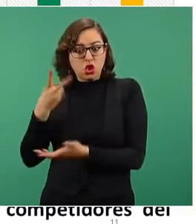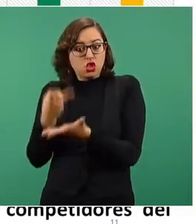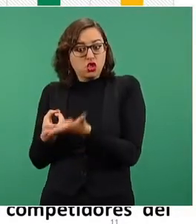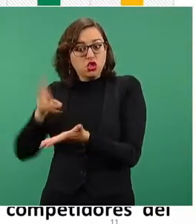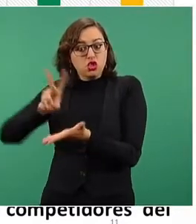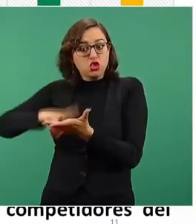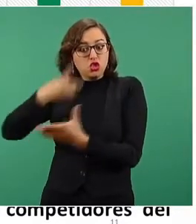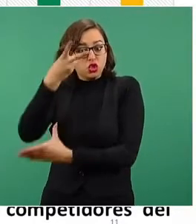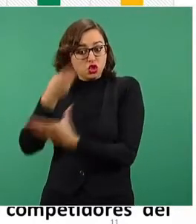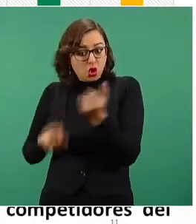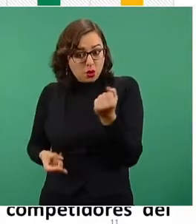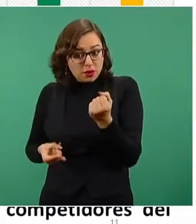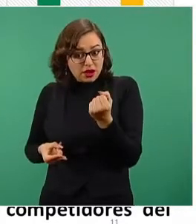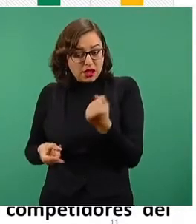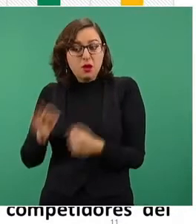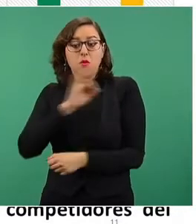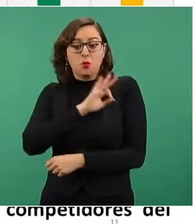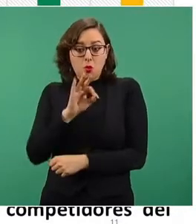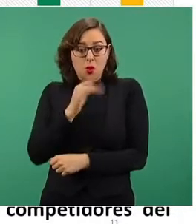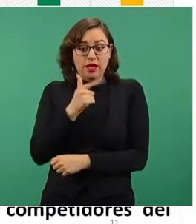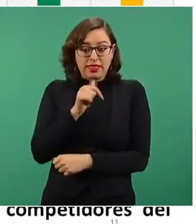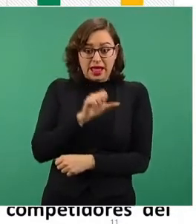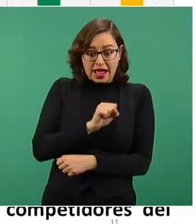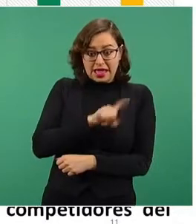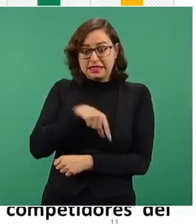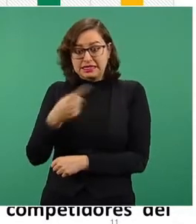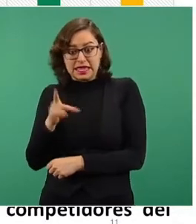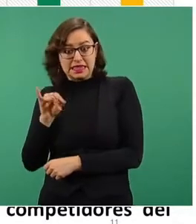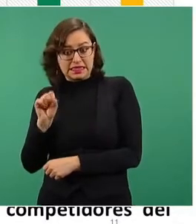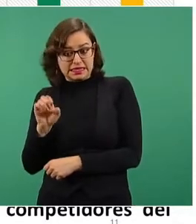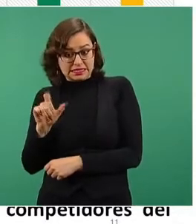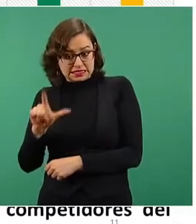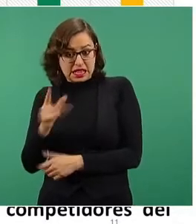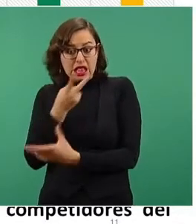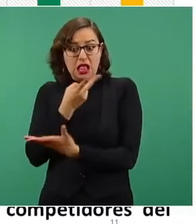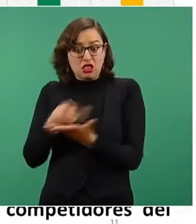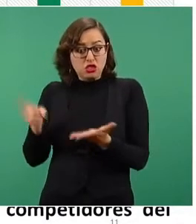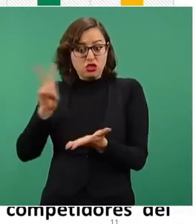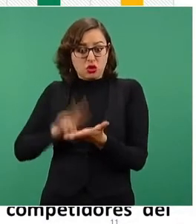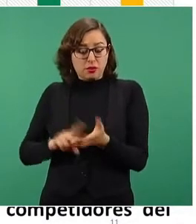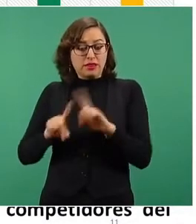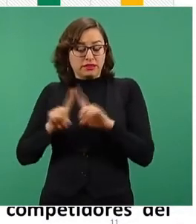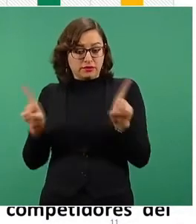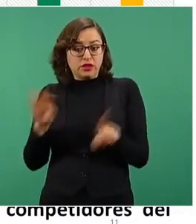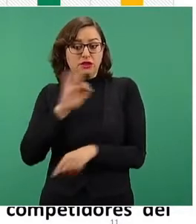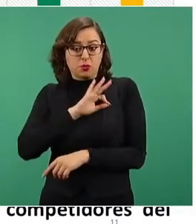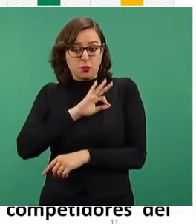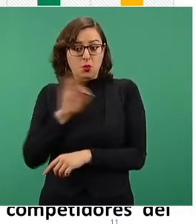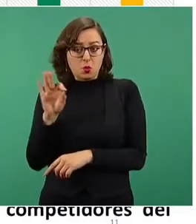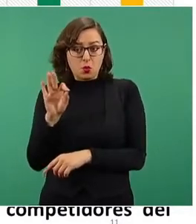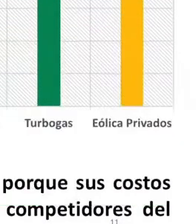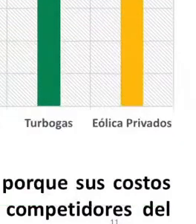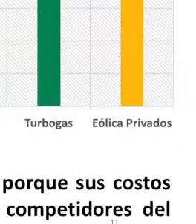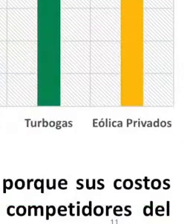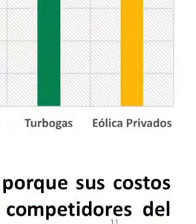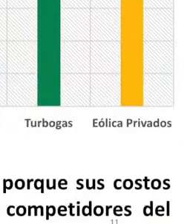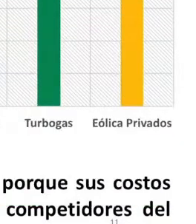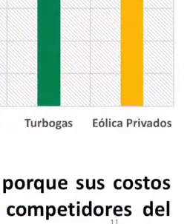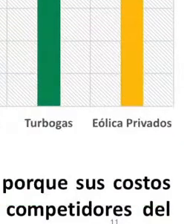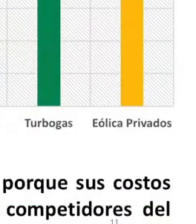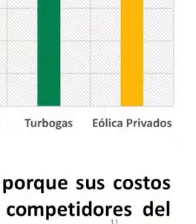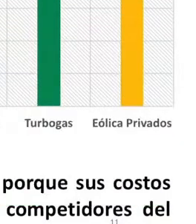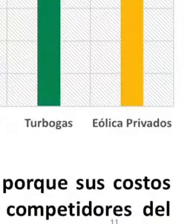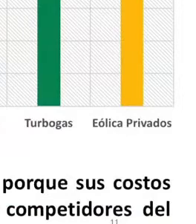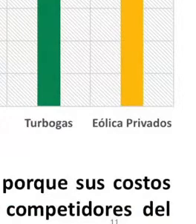también gas. Tenemos con diésel también en algunas zonas donde ha sido difícil llegar, que llevar el gas, que son las penínsulas.